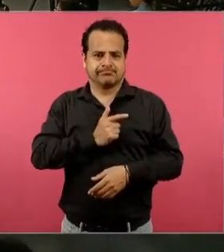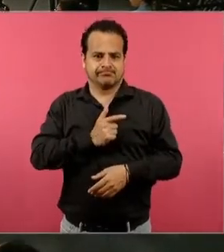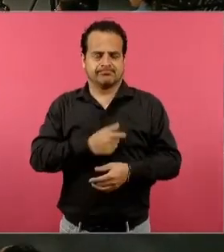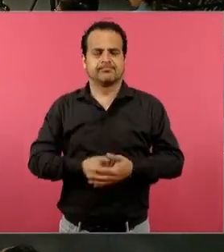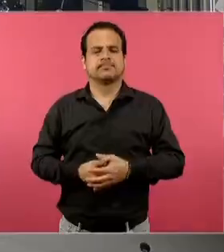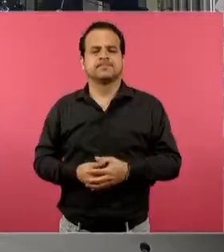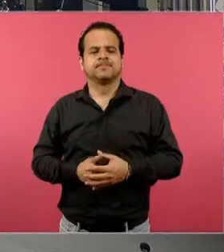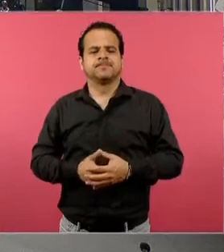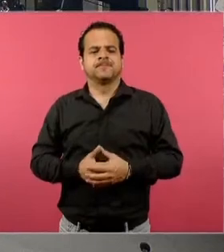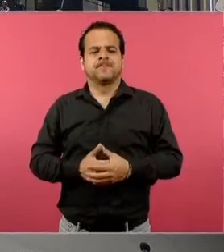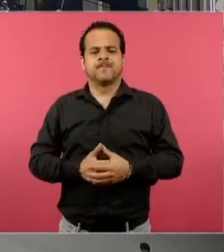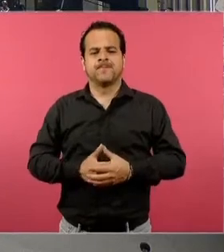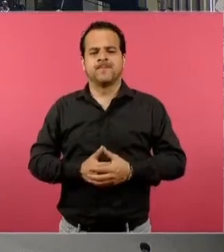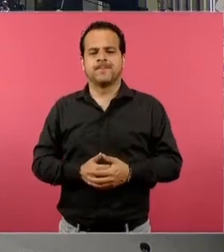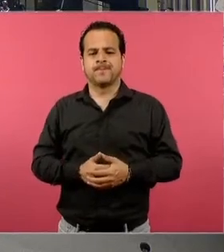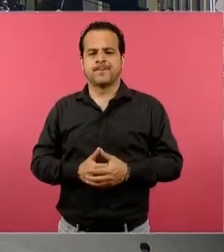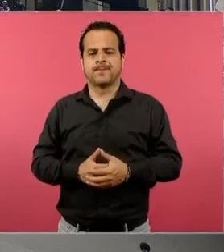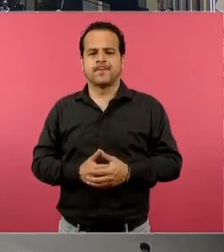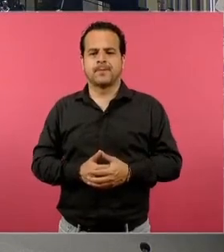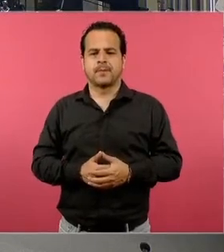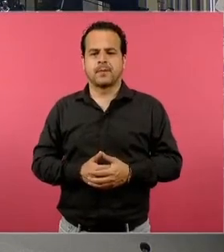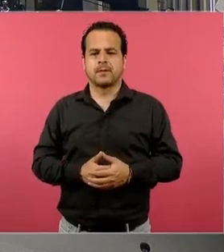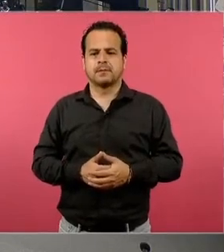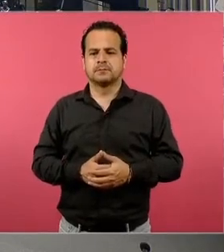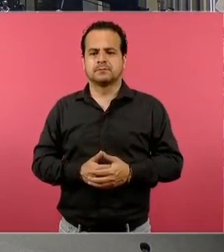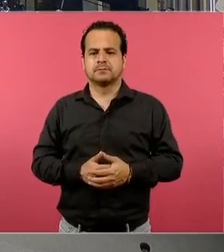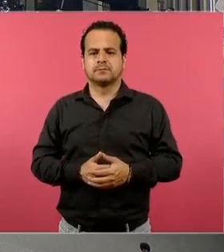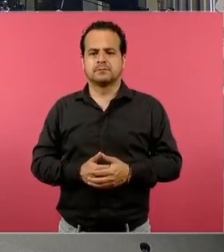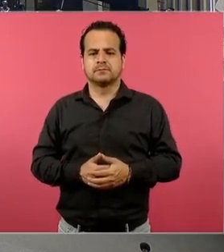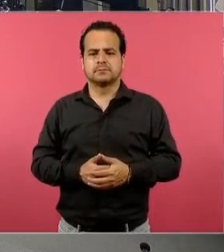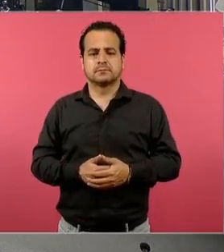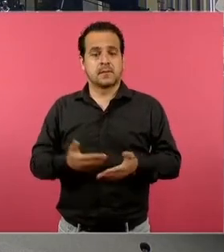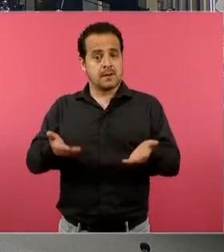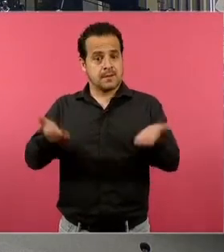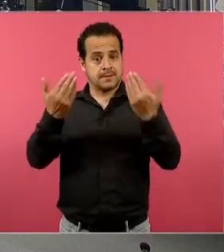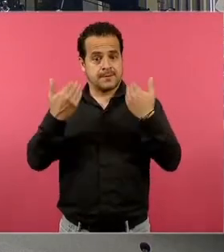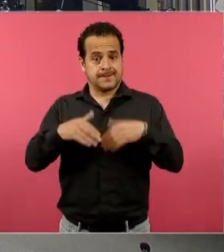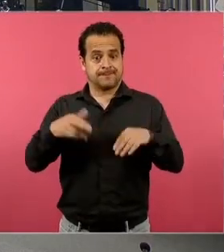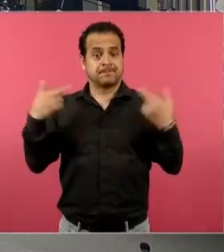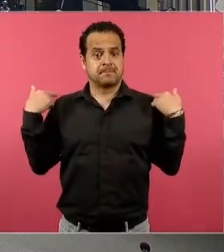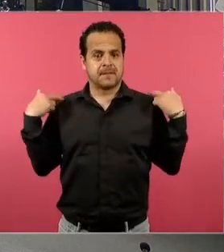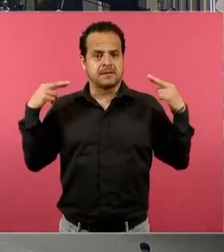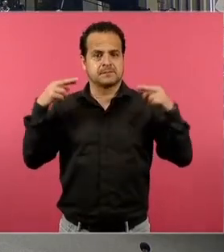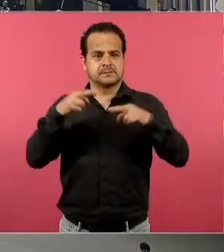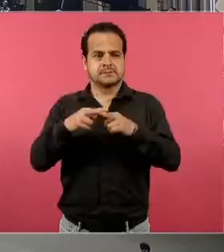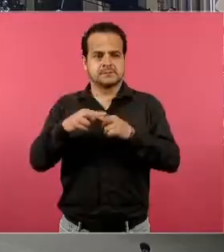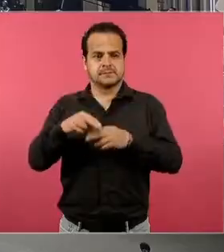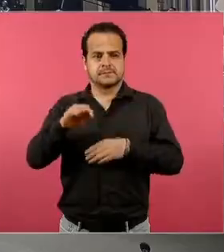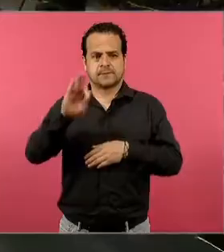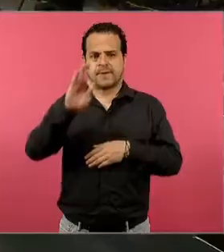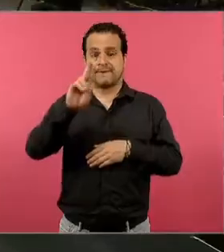Le vamos a dar la palabra ahora al maestro Francisco Vargas Licona. Adelante, maestro.